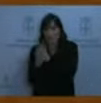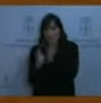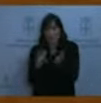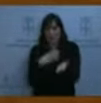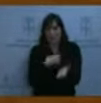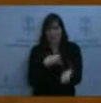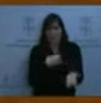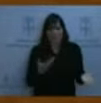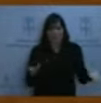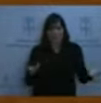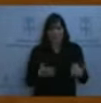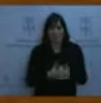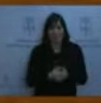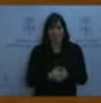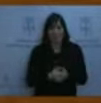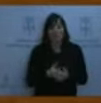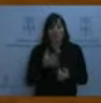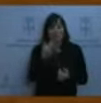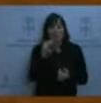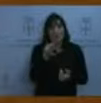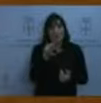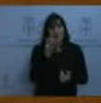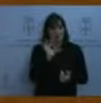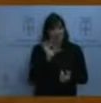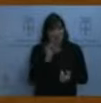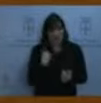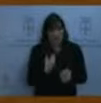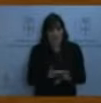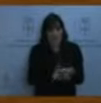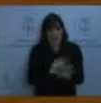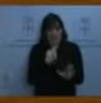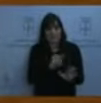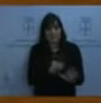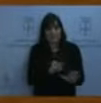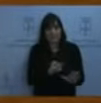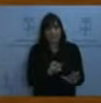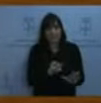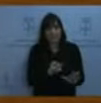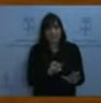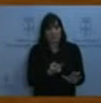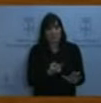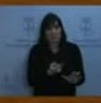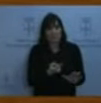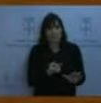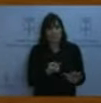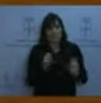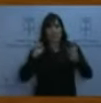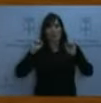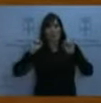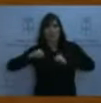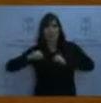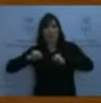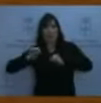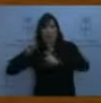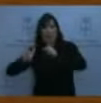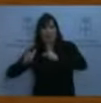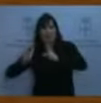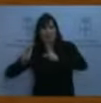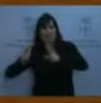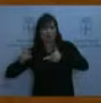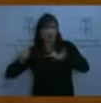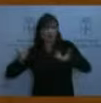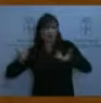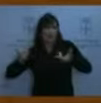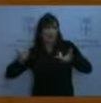efectivamente, como dije antes, no se cuestiona el concierto vasco, sino la actualización que se ha ido haciendo en los últimos 40 años, desde el año